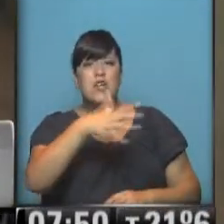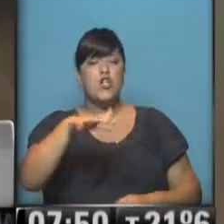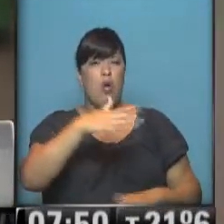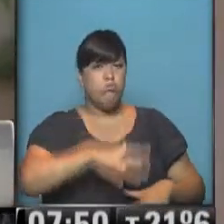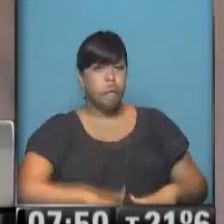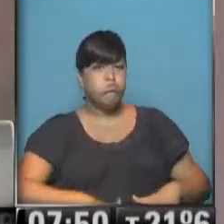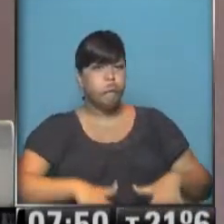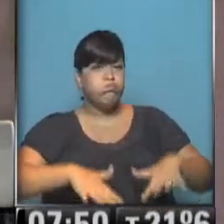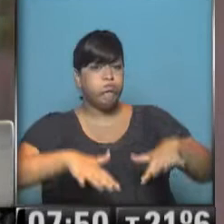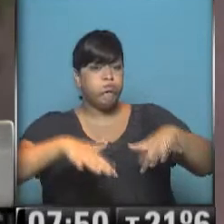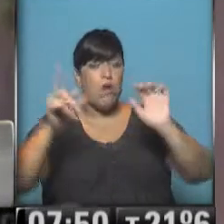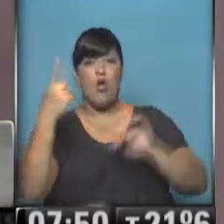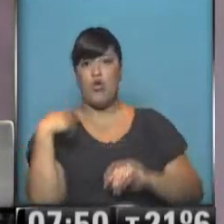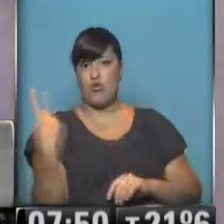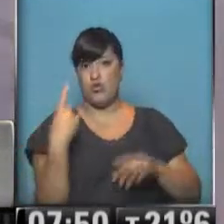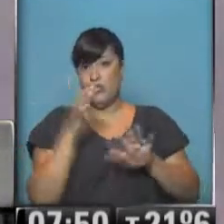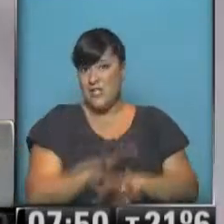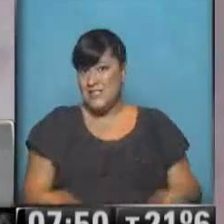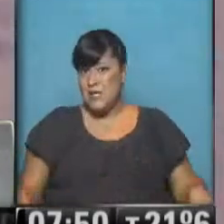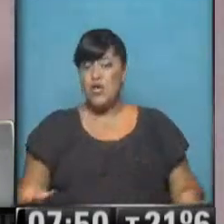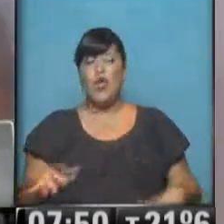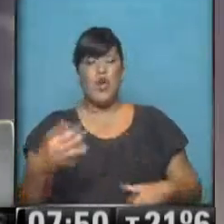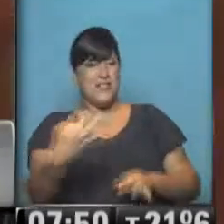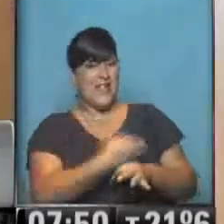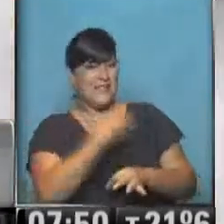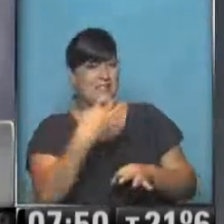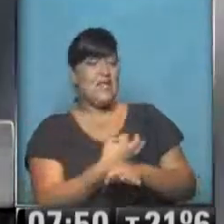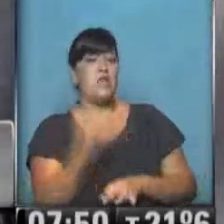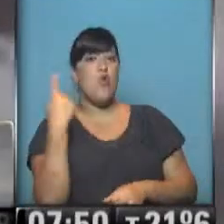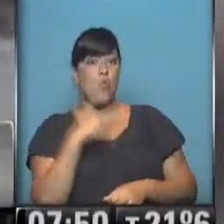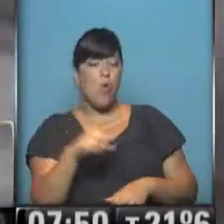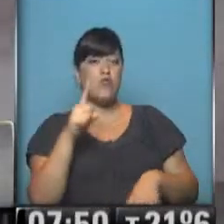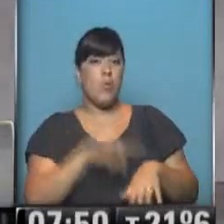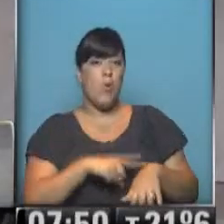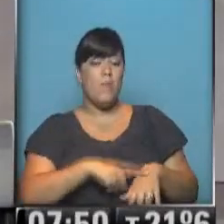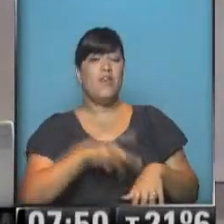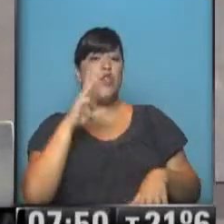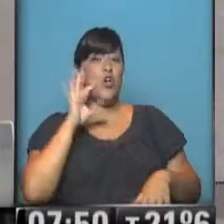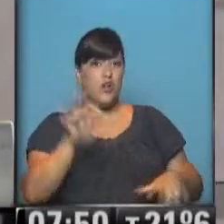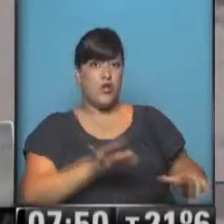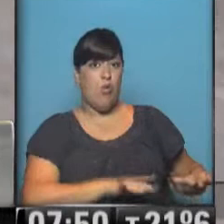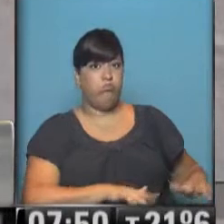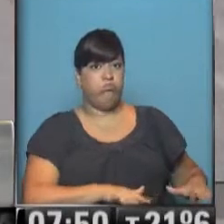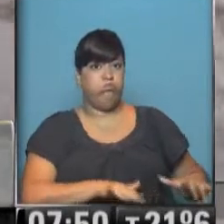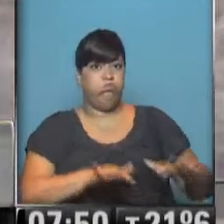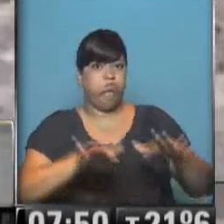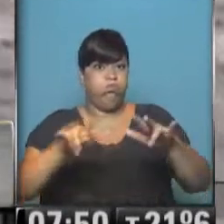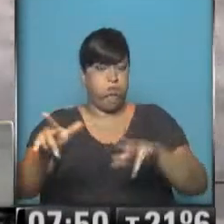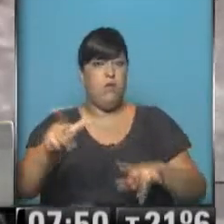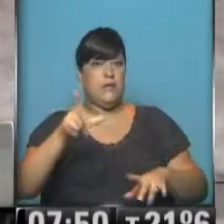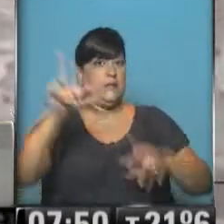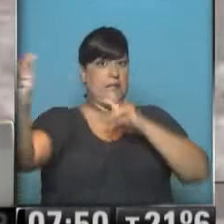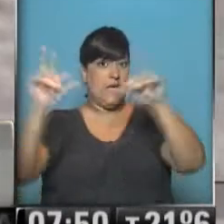cuando somos chicos nos enseñan que cuando vienen cosas en el río hay que irse para el costado porque viene la crecida, pero nunca